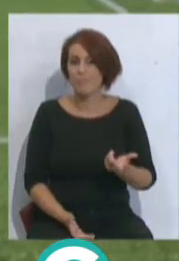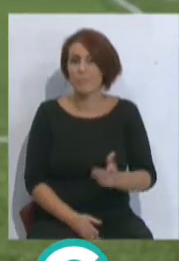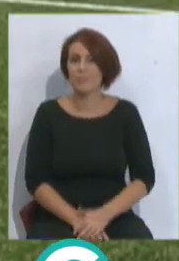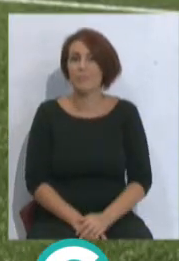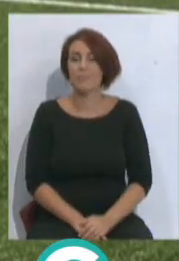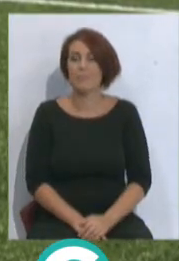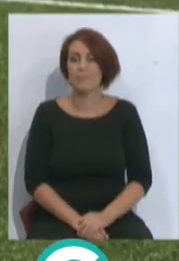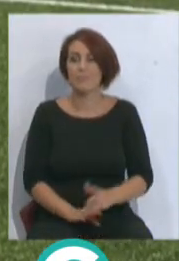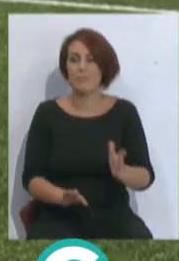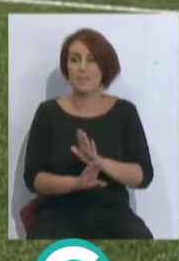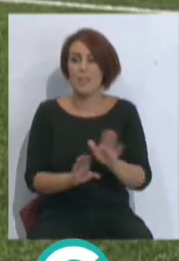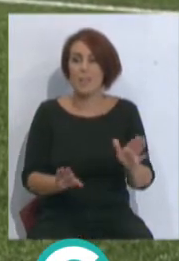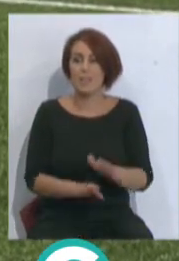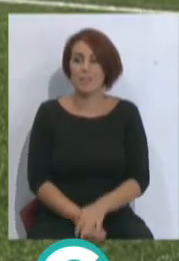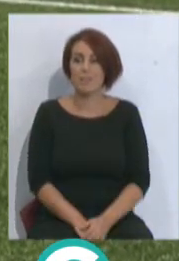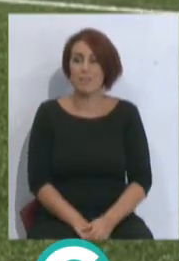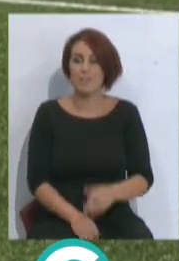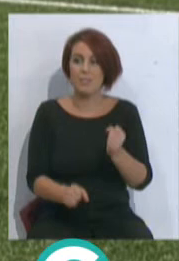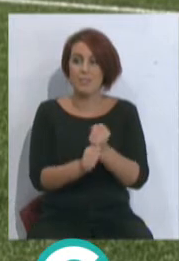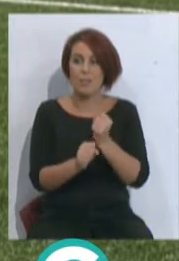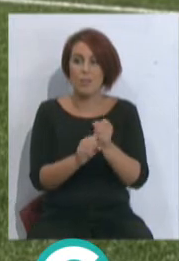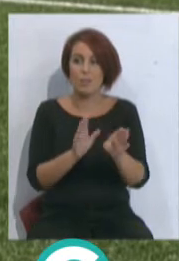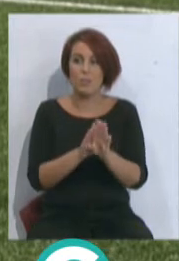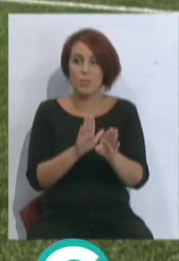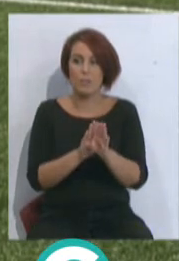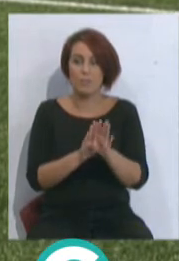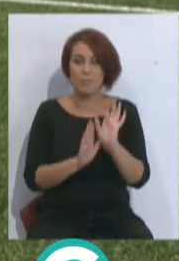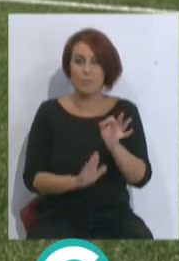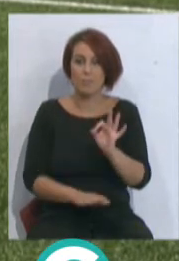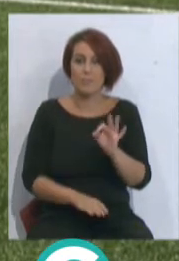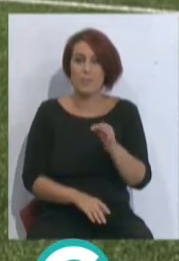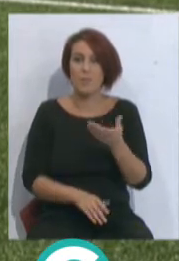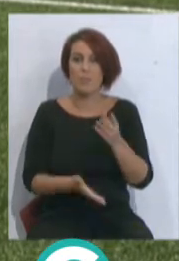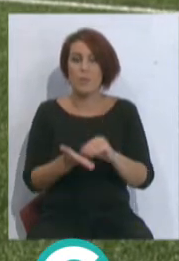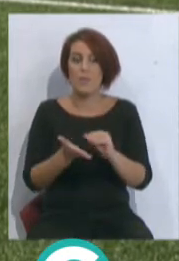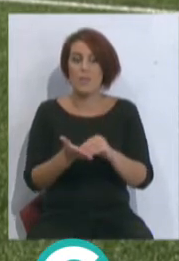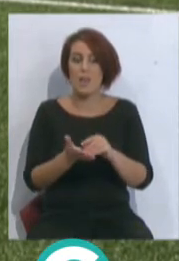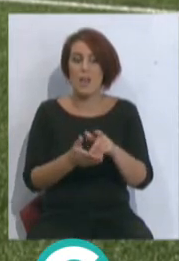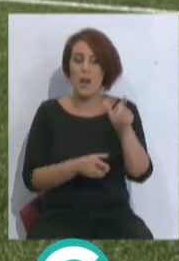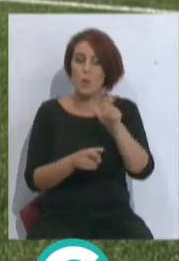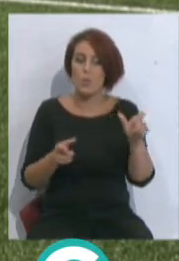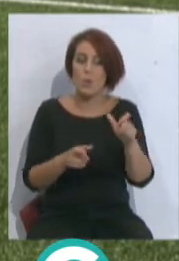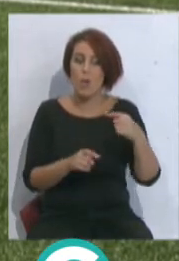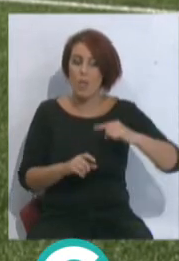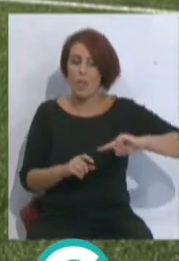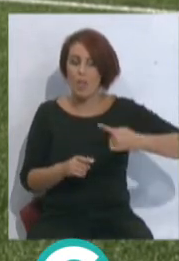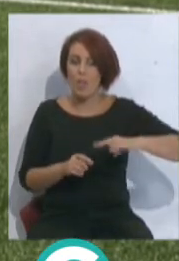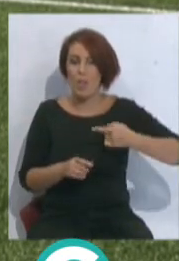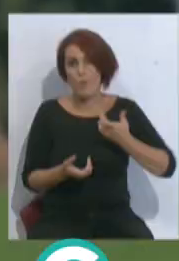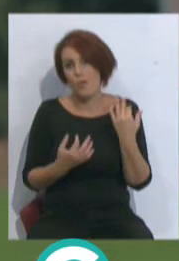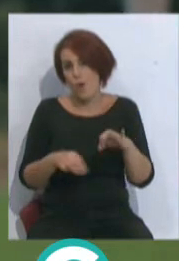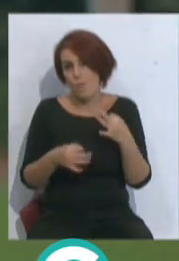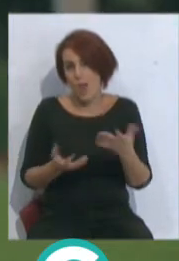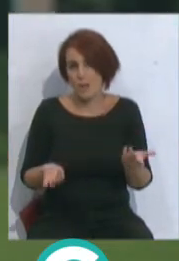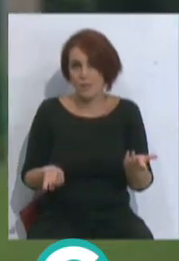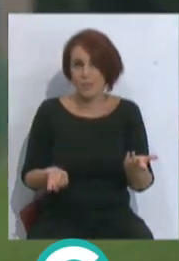contento con él, verdad. Pues nada, que siga trabajando y la verdad que hay veces que alguno me mete un poquito de caña, pero es normal, soy el pequeñito del